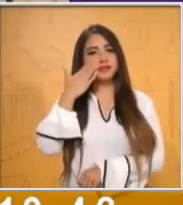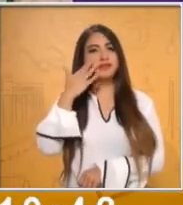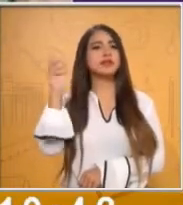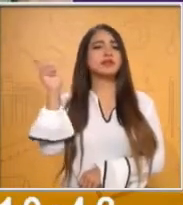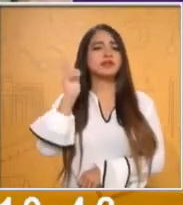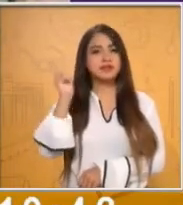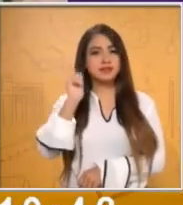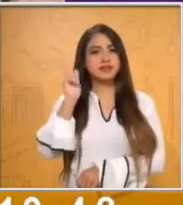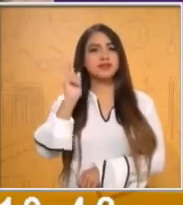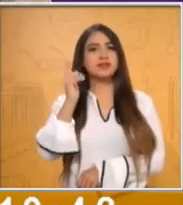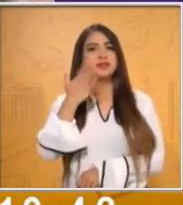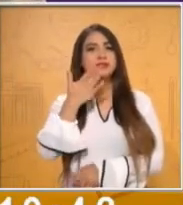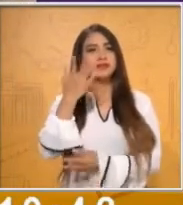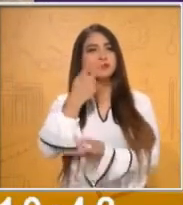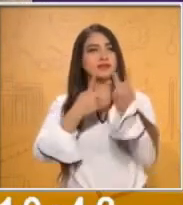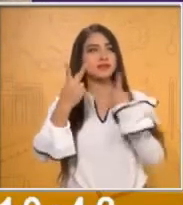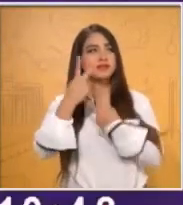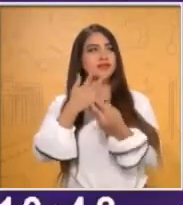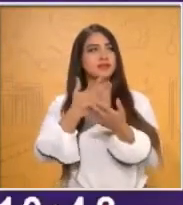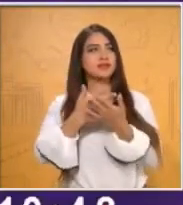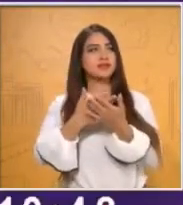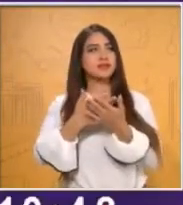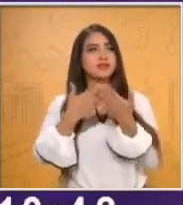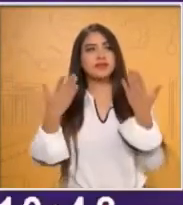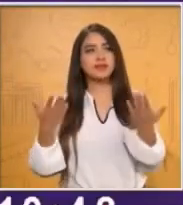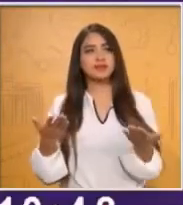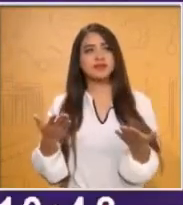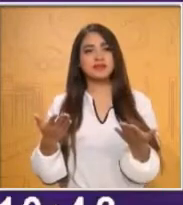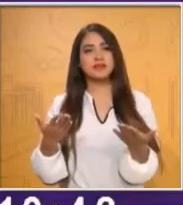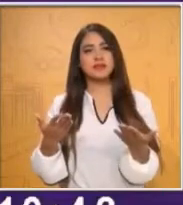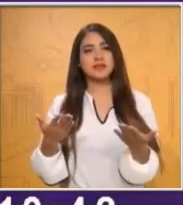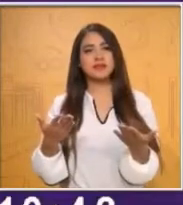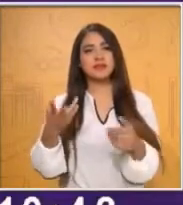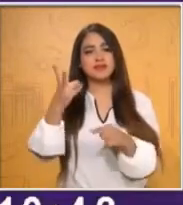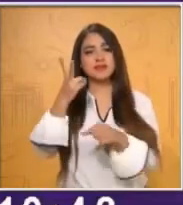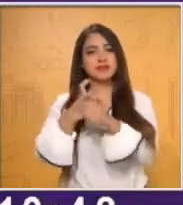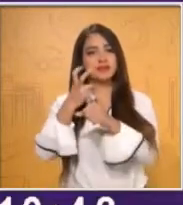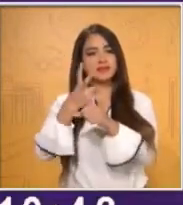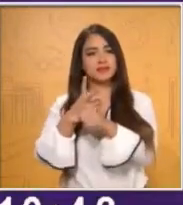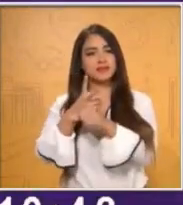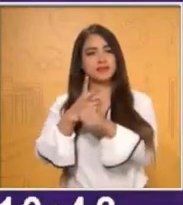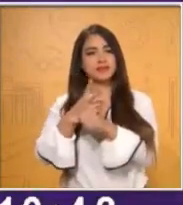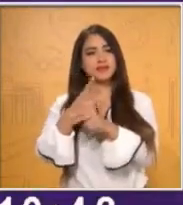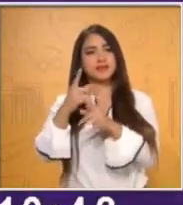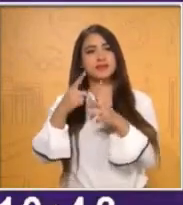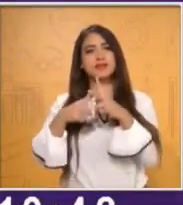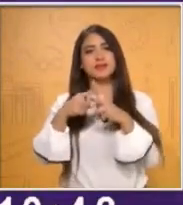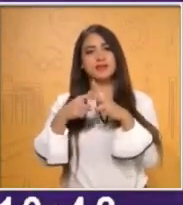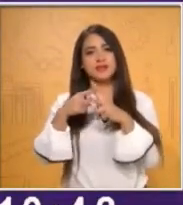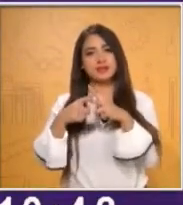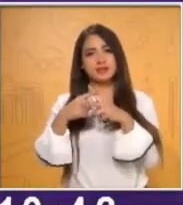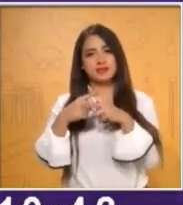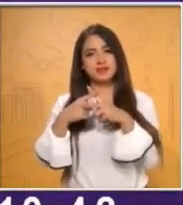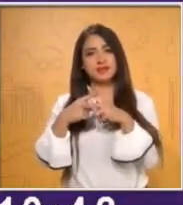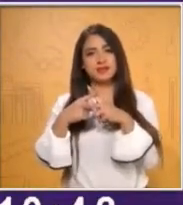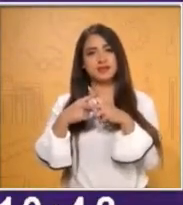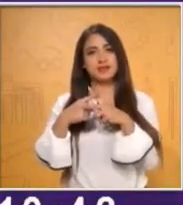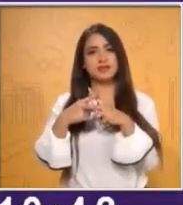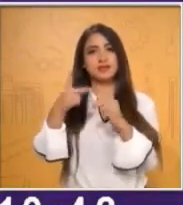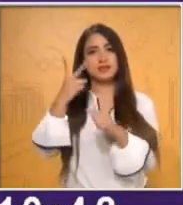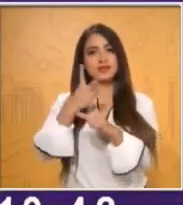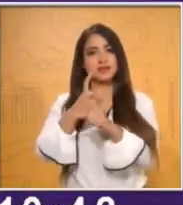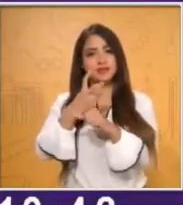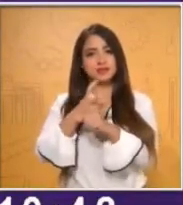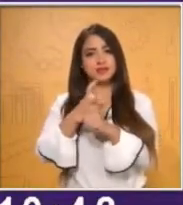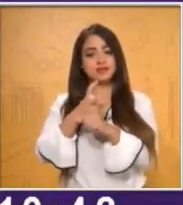la cordial bienvenida a la maestra Yuli. Ahora estamos hablando, segundo momento, matemáticas. Continuamos con matemáticas, segundo grado.